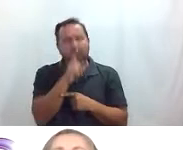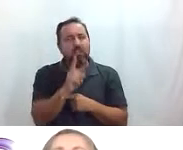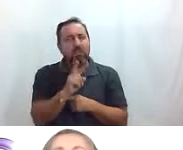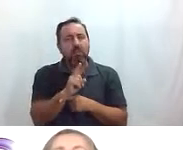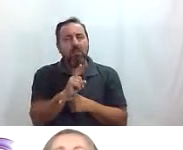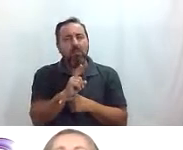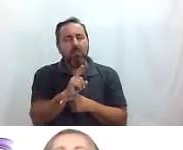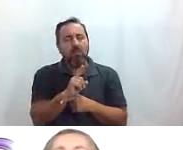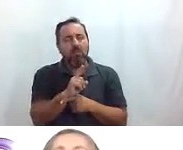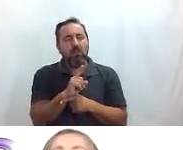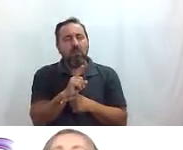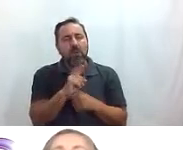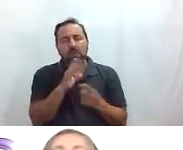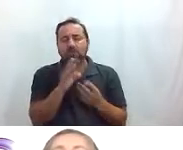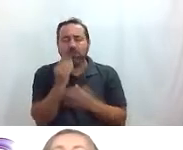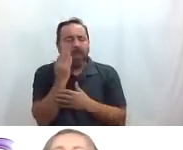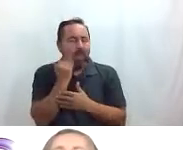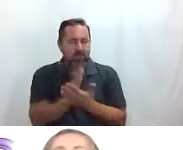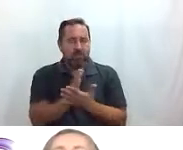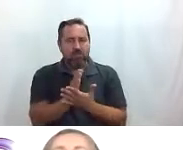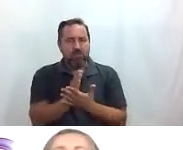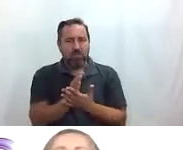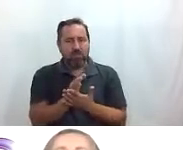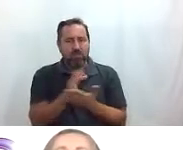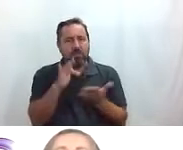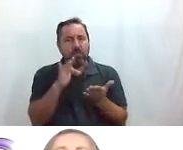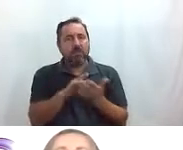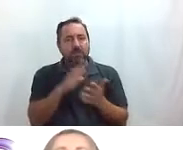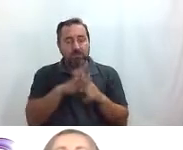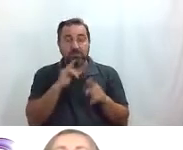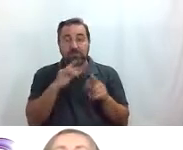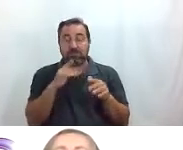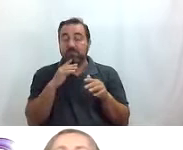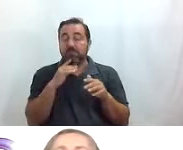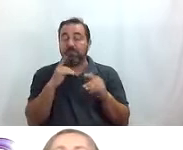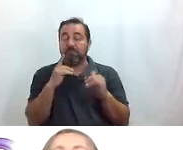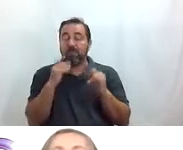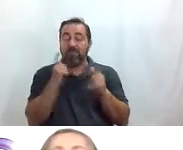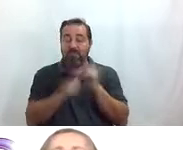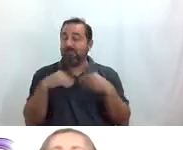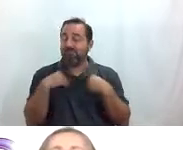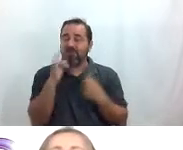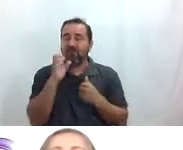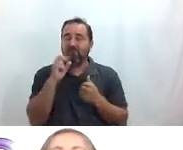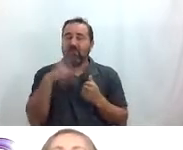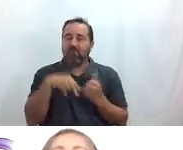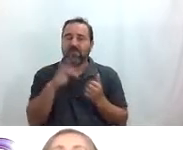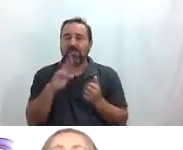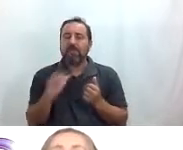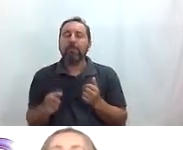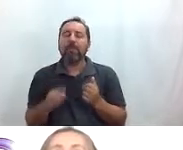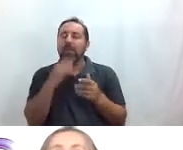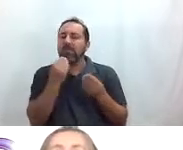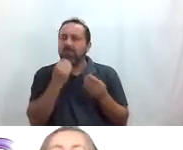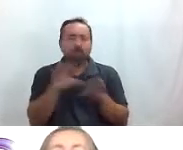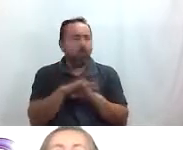con mucho cariño de esta fan trip las cenas y las comidas porque nos lo pasábamos muy pero que muy bien